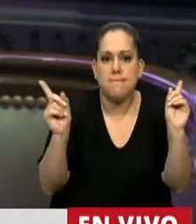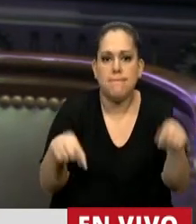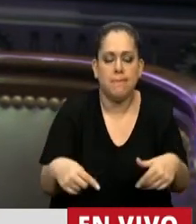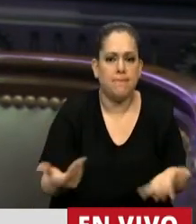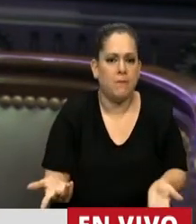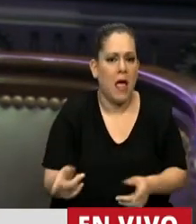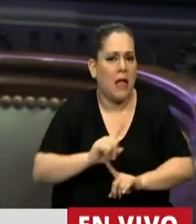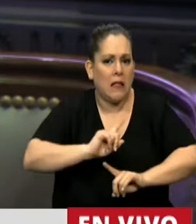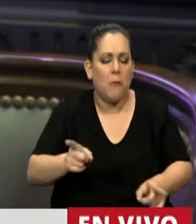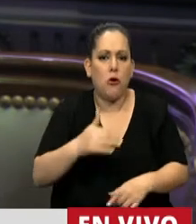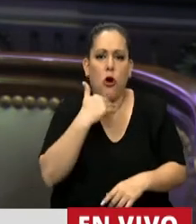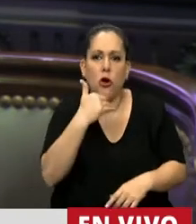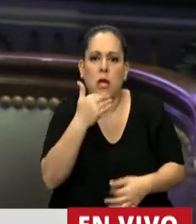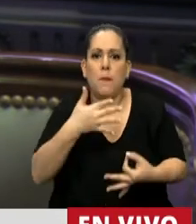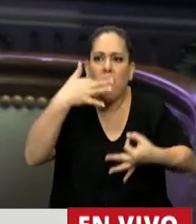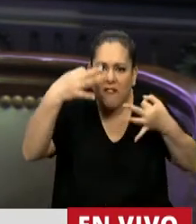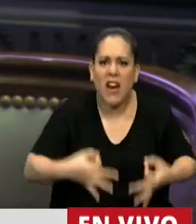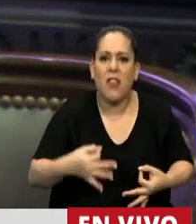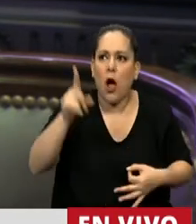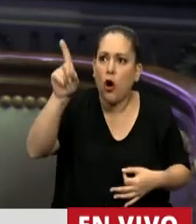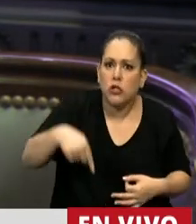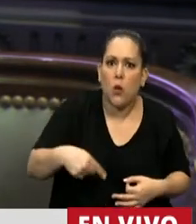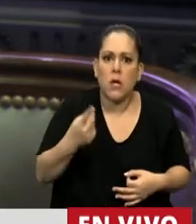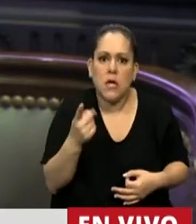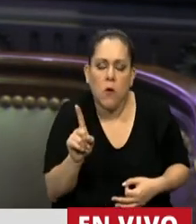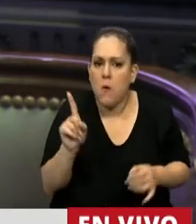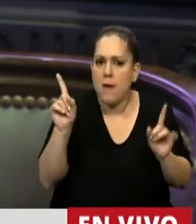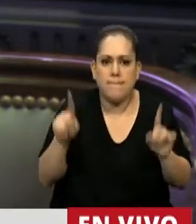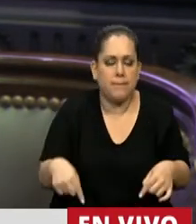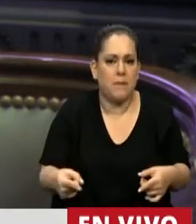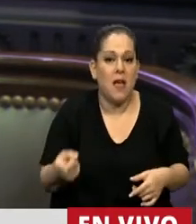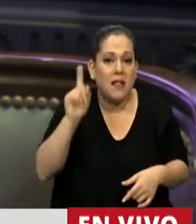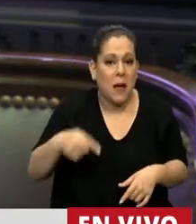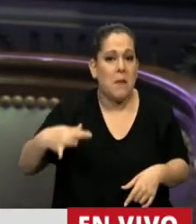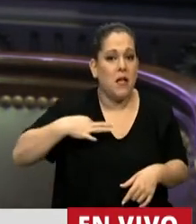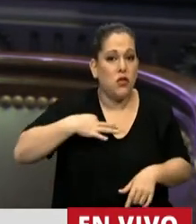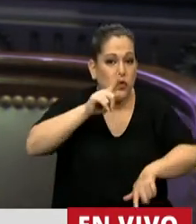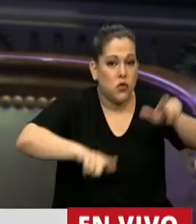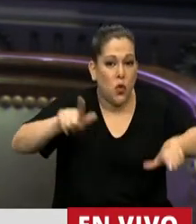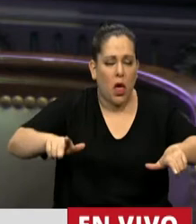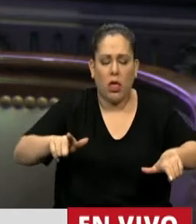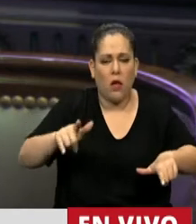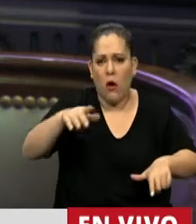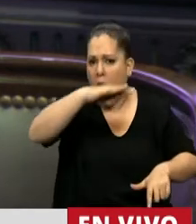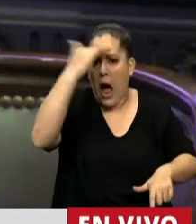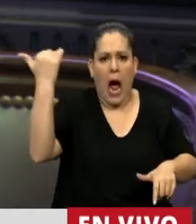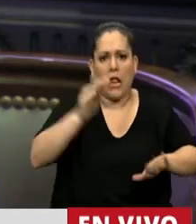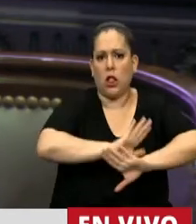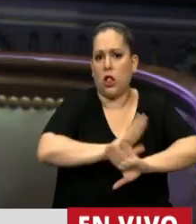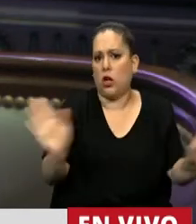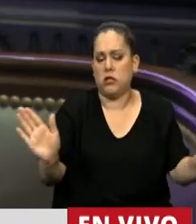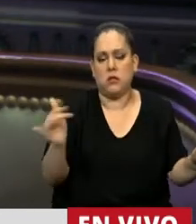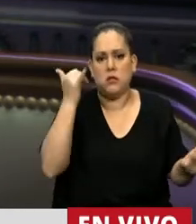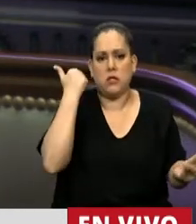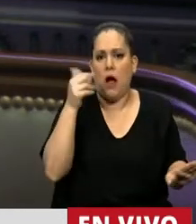consecuencias certeras, cuando hay un hartazgo de la ciudadanía, pero aún más hay una pesadumbre,